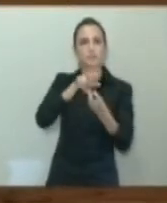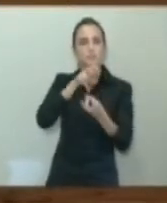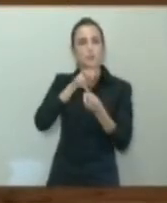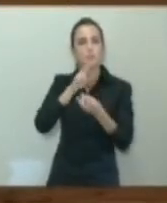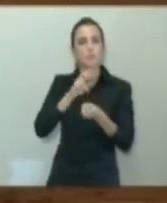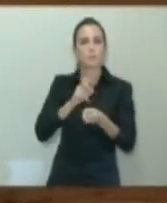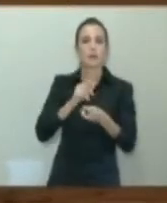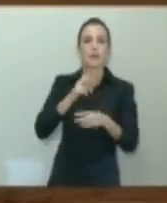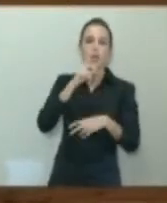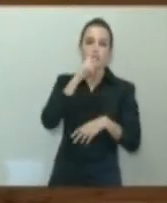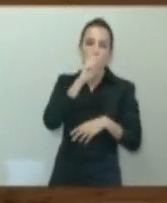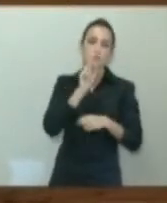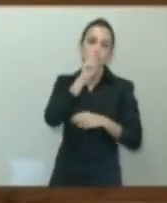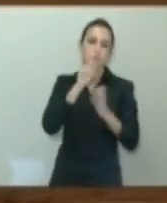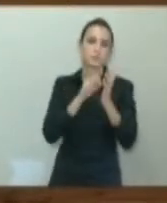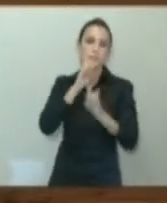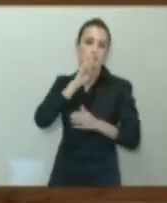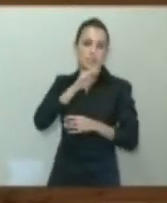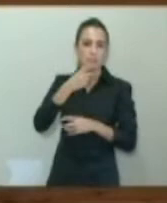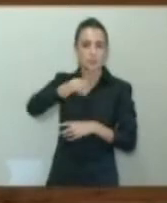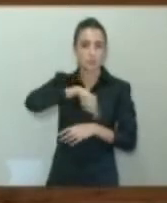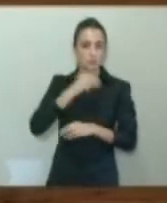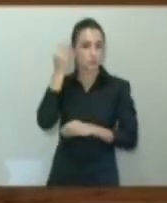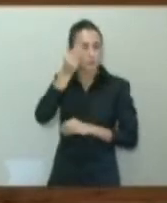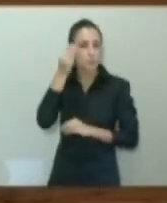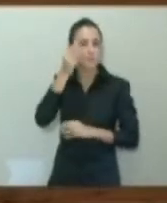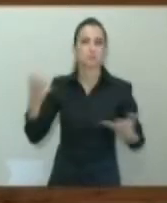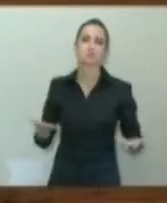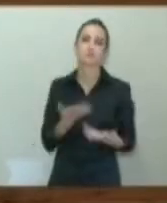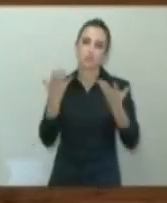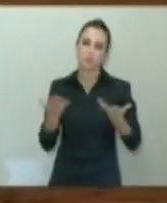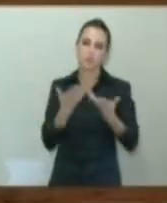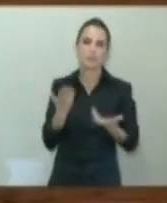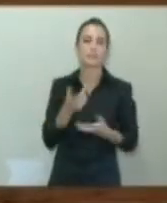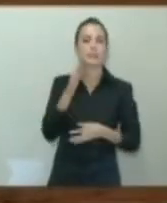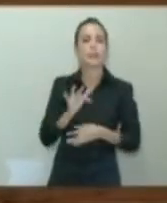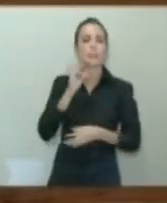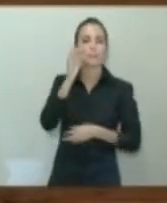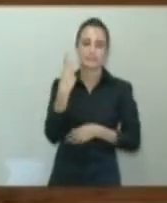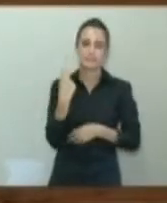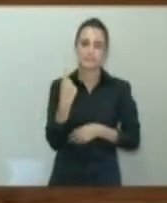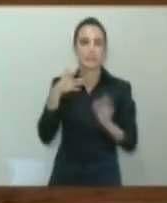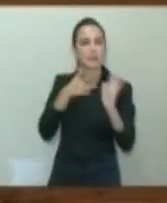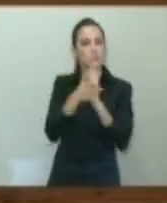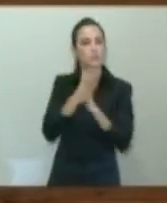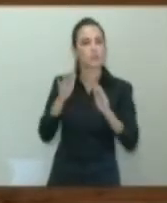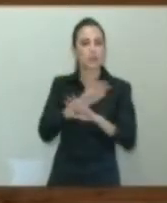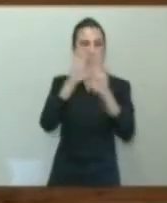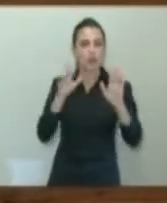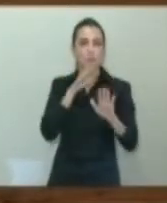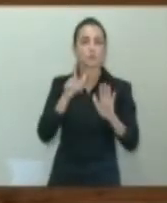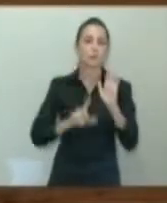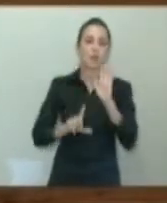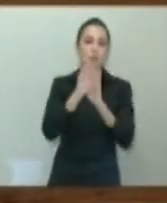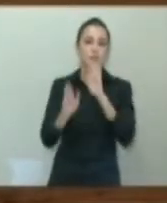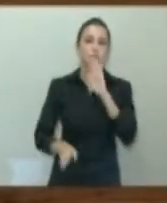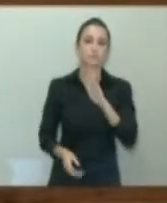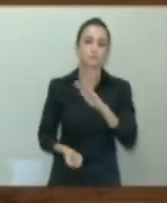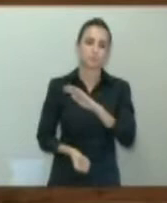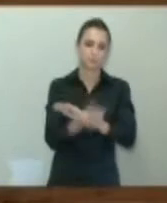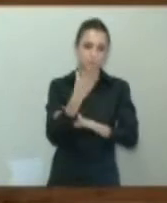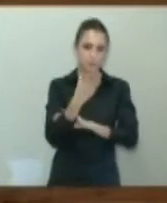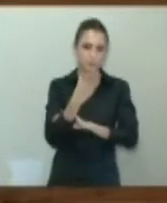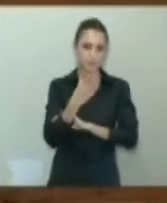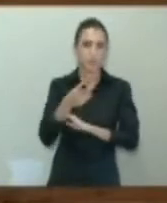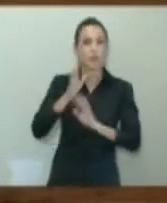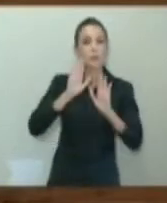el 2013, a nosotros nos parece que refleja esa urgencia y esa necesidad de que salga adelante esta ley. Pero no de cualquier manera, tampoco